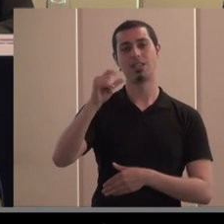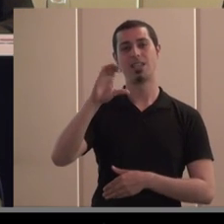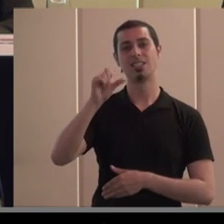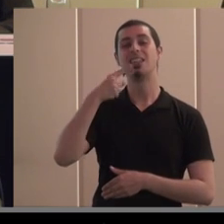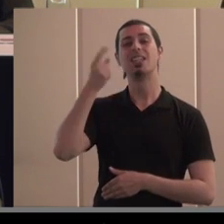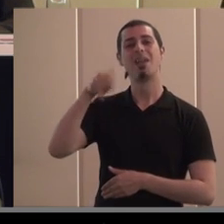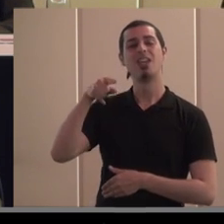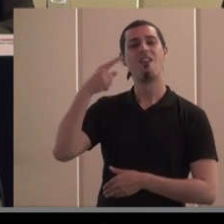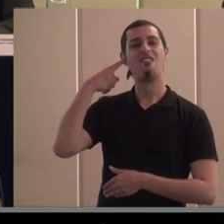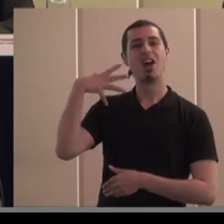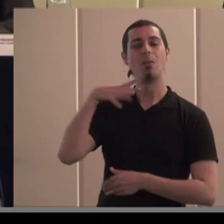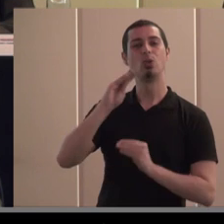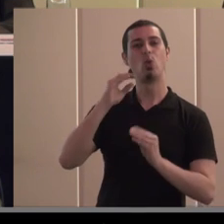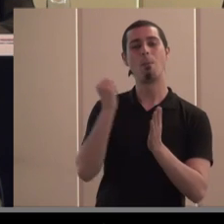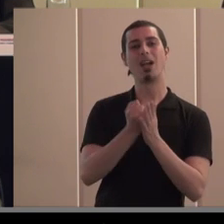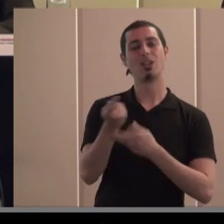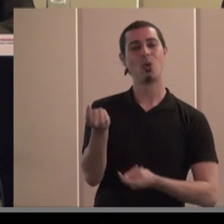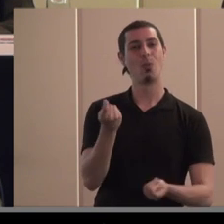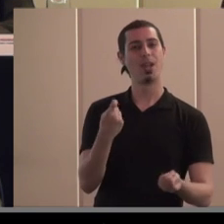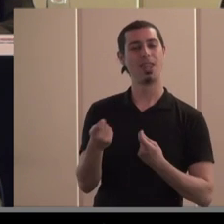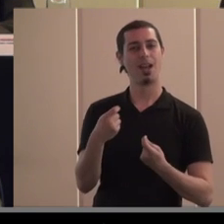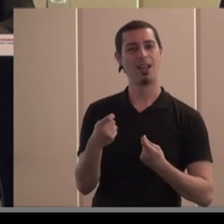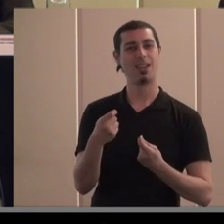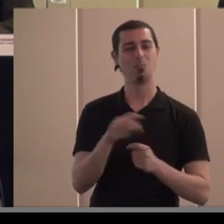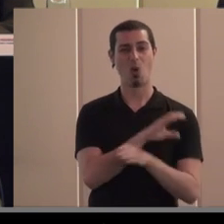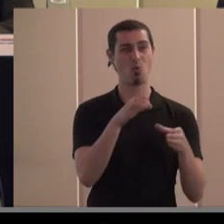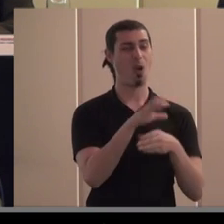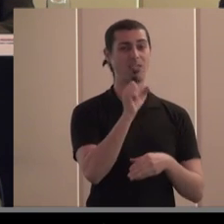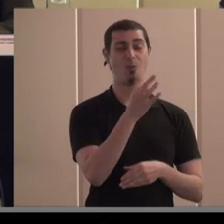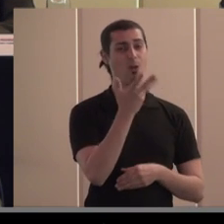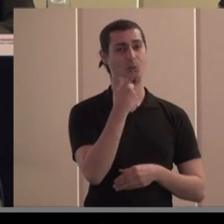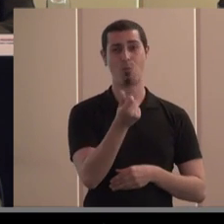por sus marcas comerciales que por el nombre del grupo